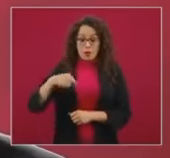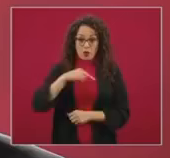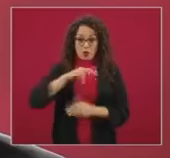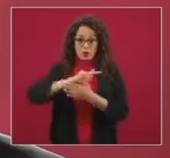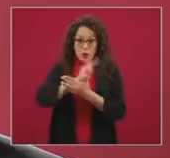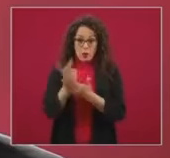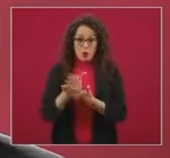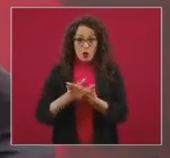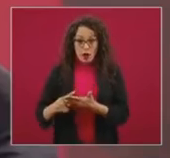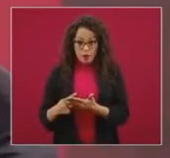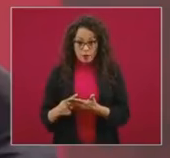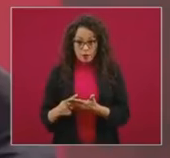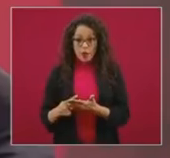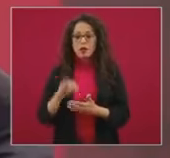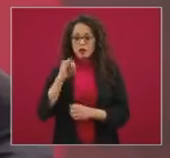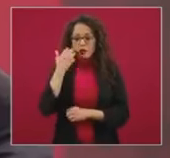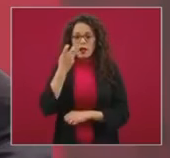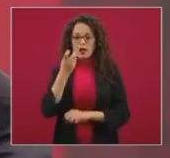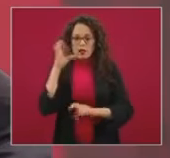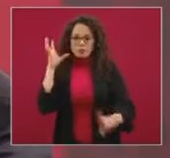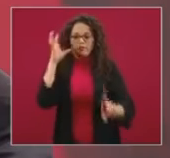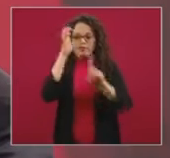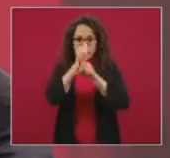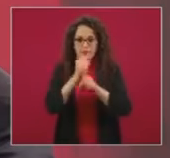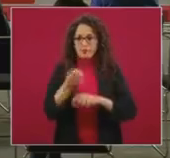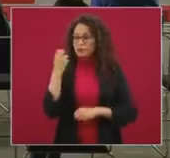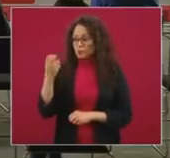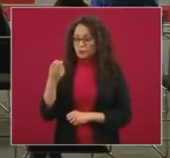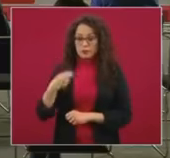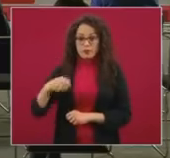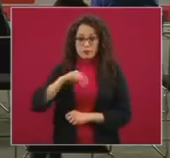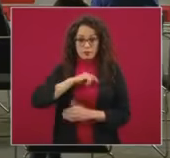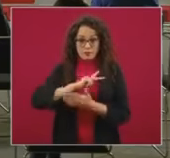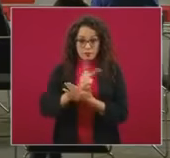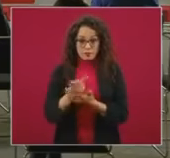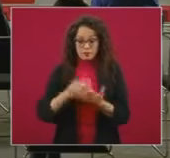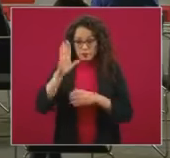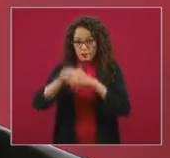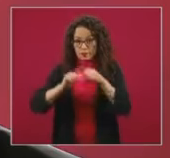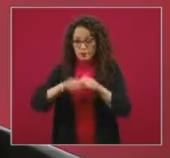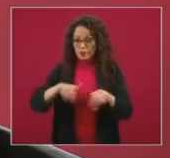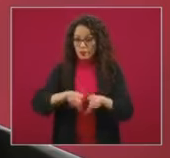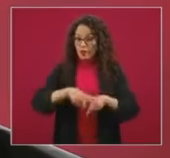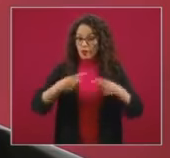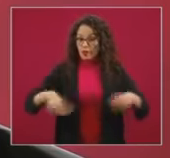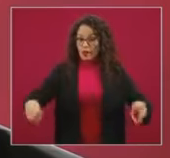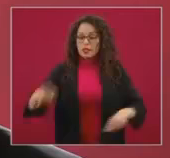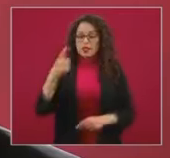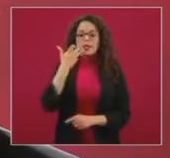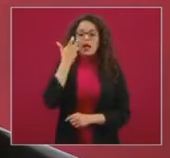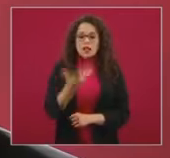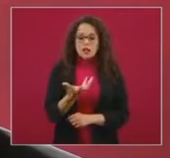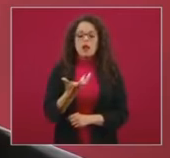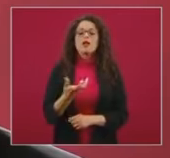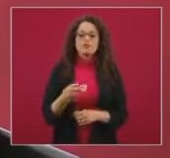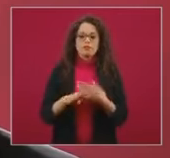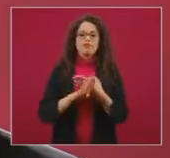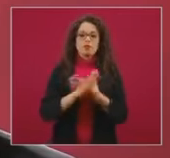sectorial de salud, y de hecho, de nuestro programa nacional de desarrollo, el lograr reducir